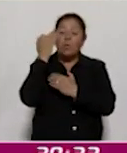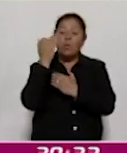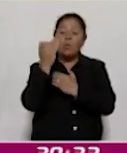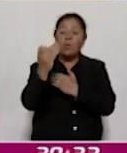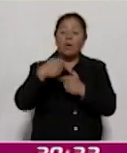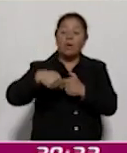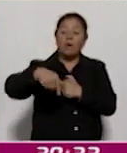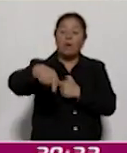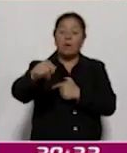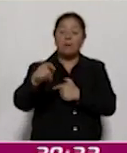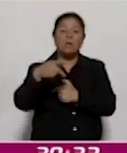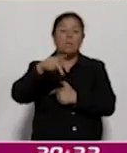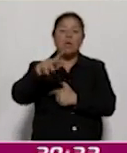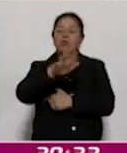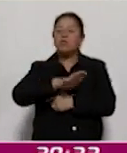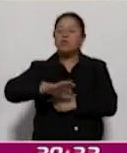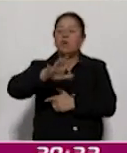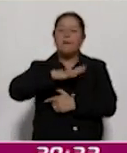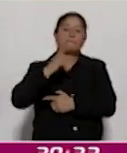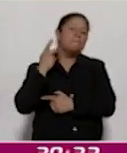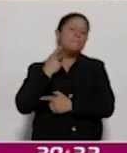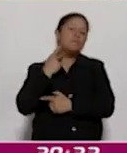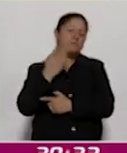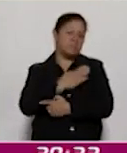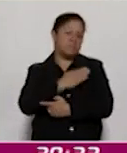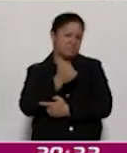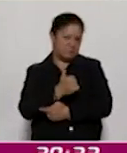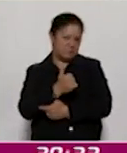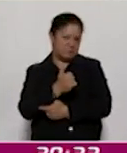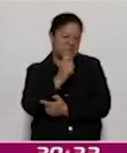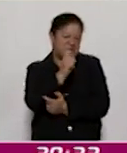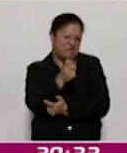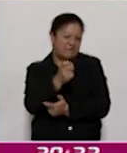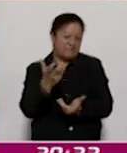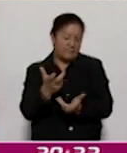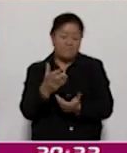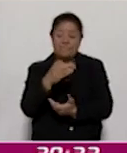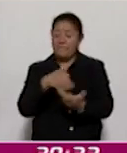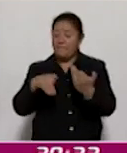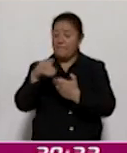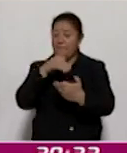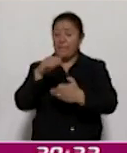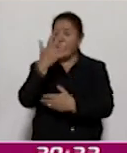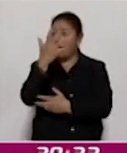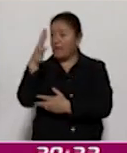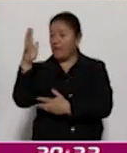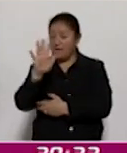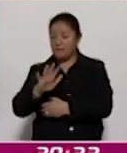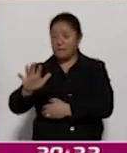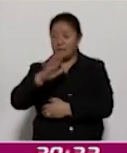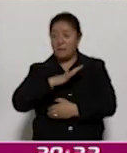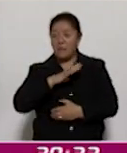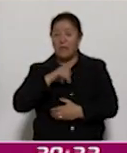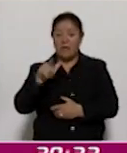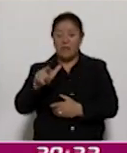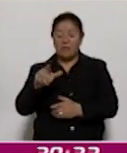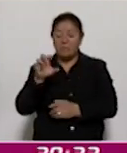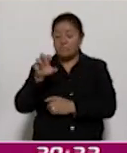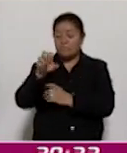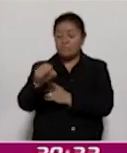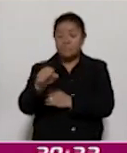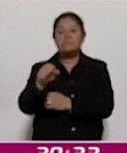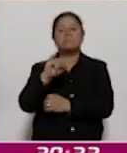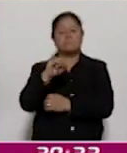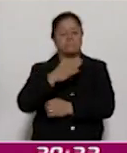políticas que tienden al bienestar. ¿A qué me refiero? Todos los aspectos ambientales se abordan, por un lado, sí, de parte de la